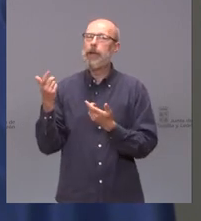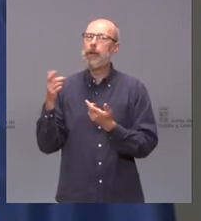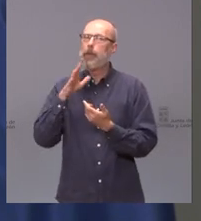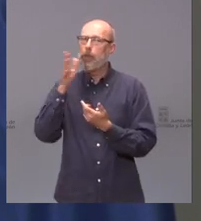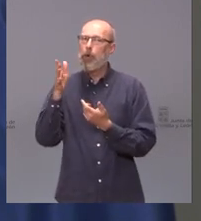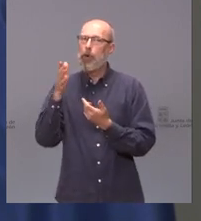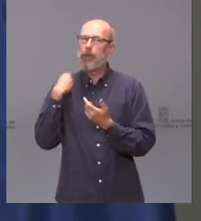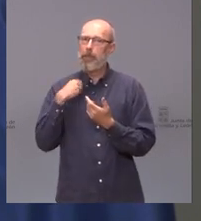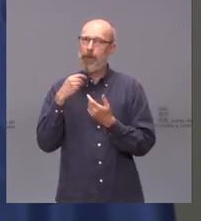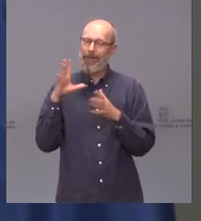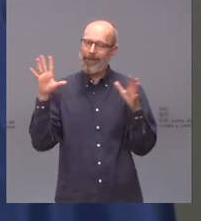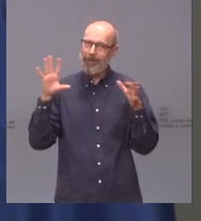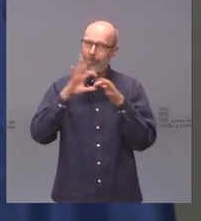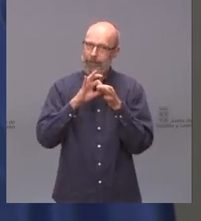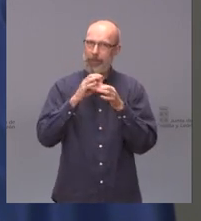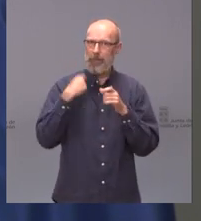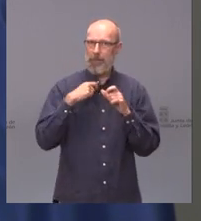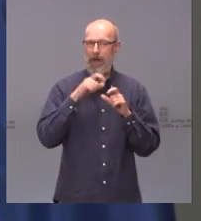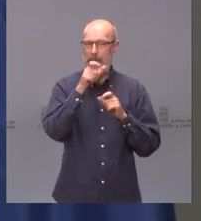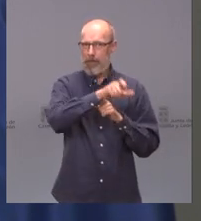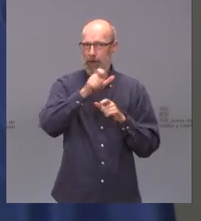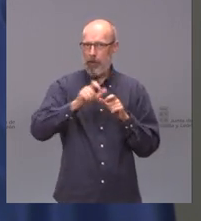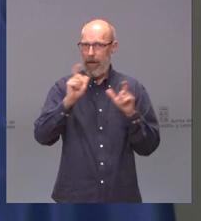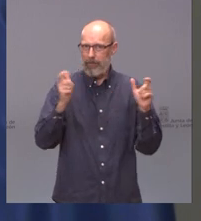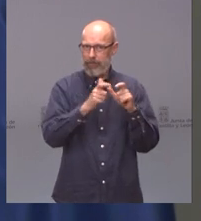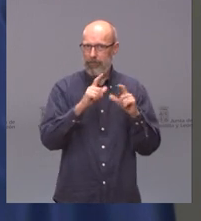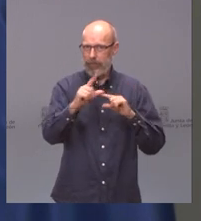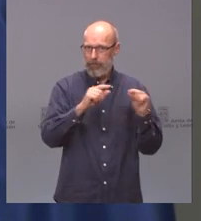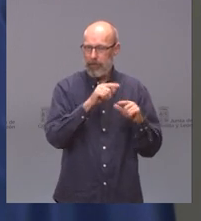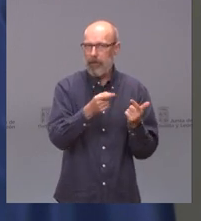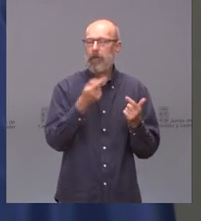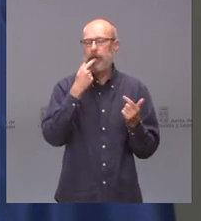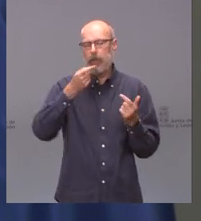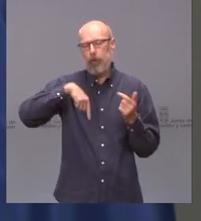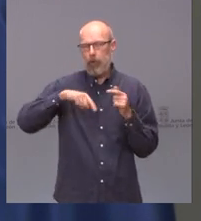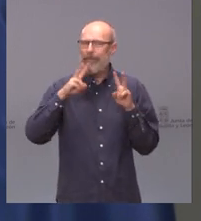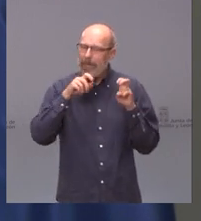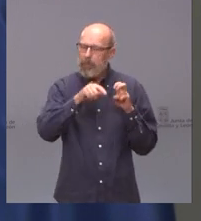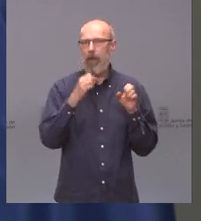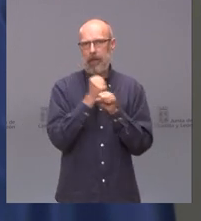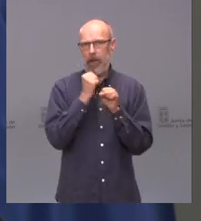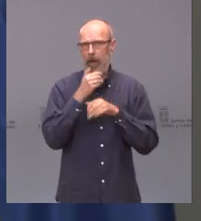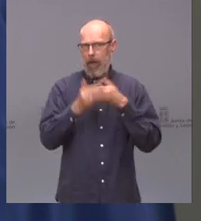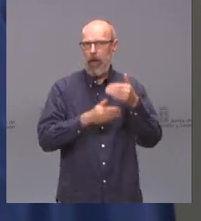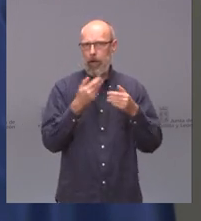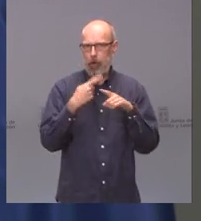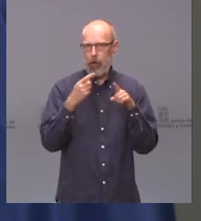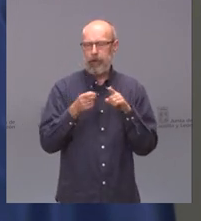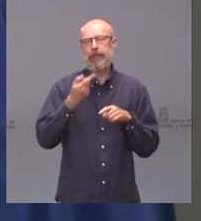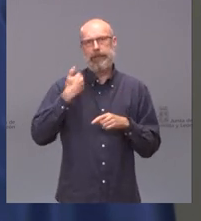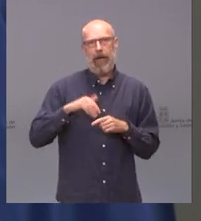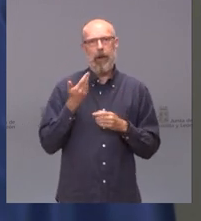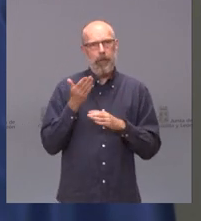contra la desplazación o las regiones desfavorecidas naturalmente que estamos haciendo cosas naturalmente que estamos presentando nosotros hemos presentado